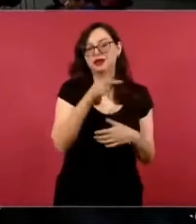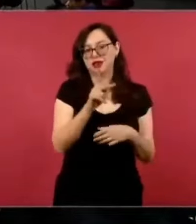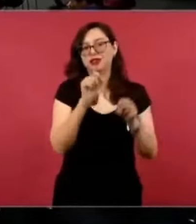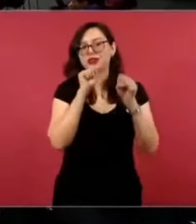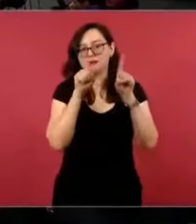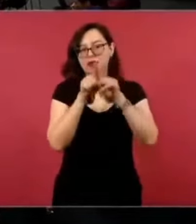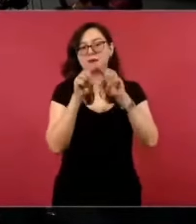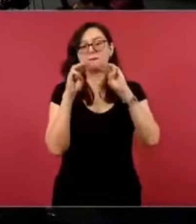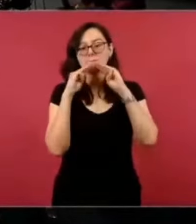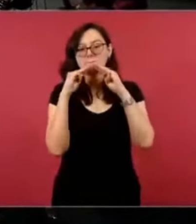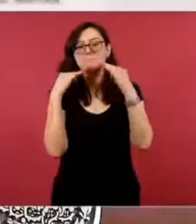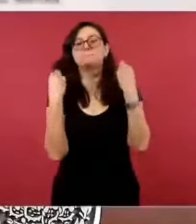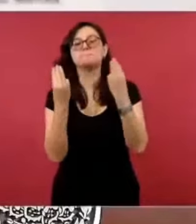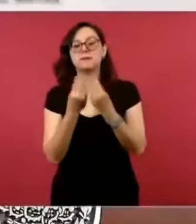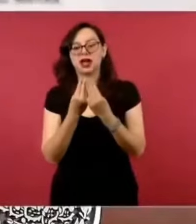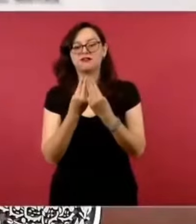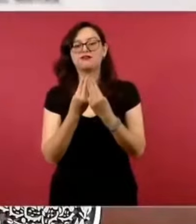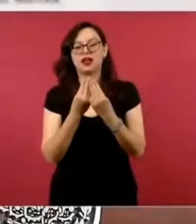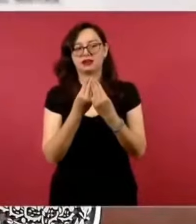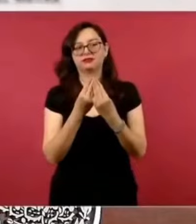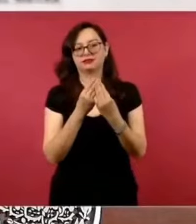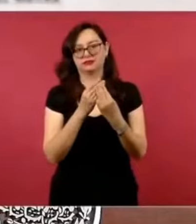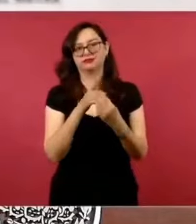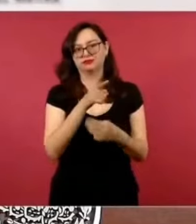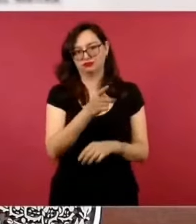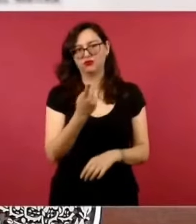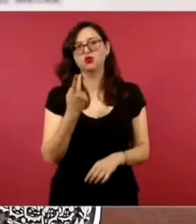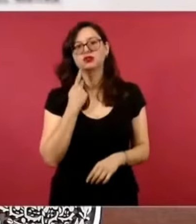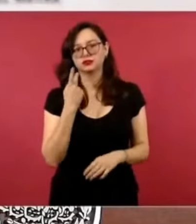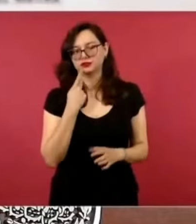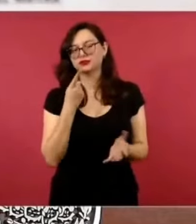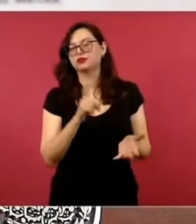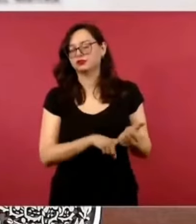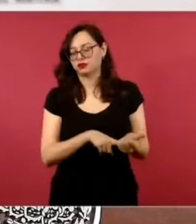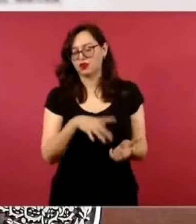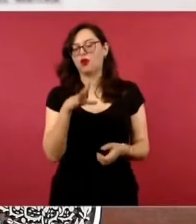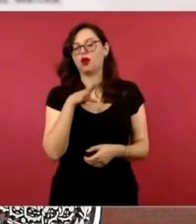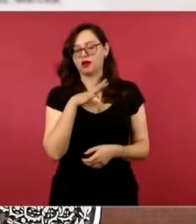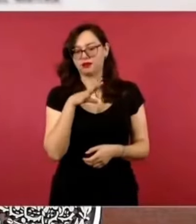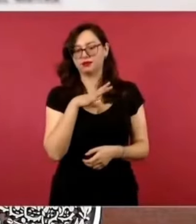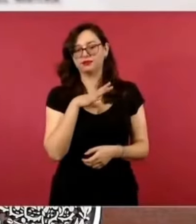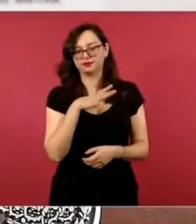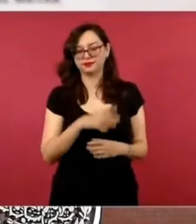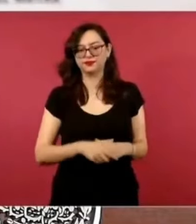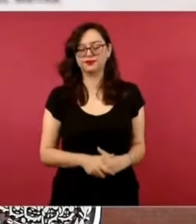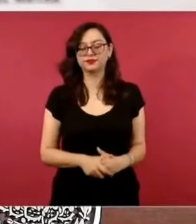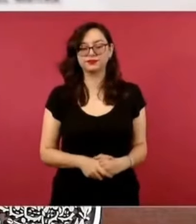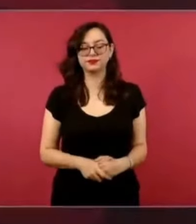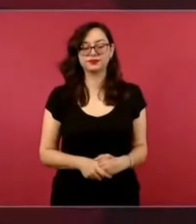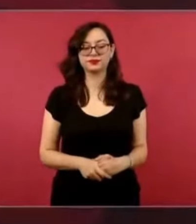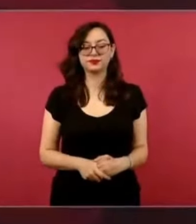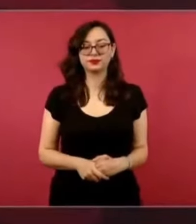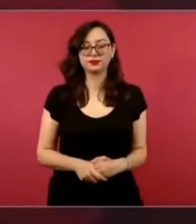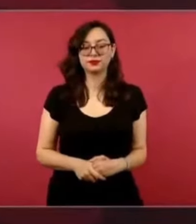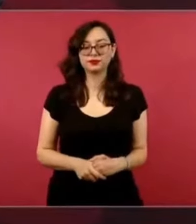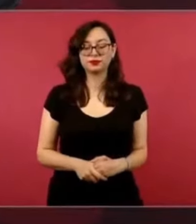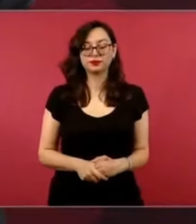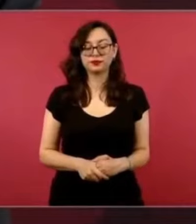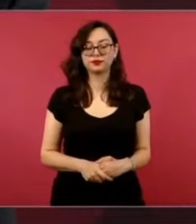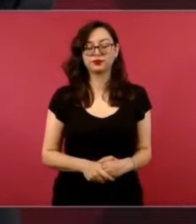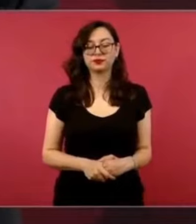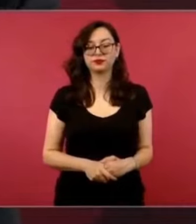Entonces, ese día también, el sábado,